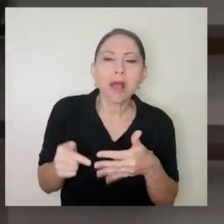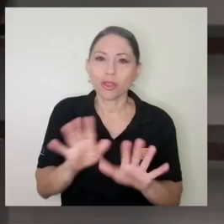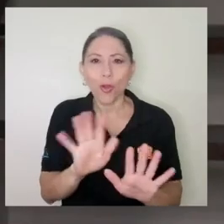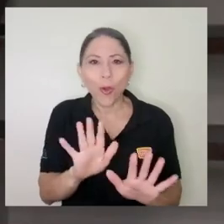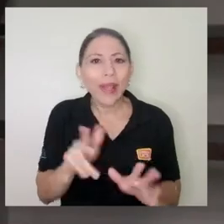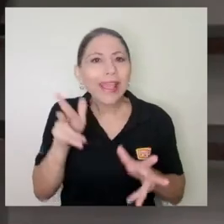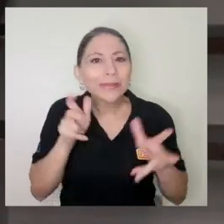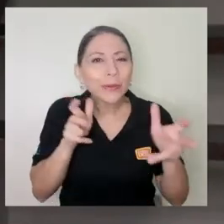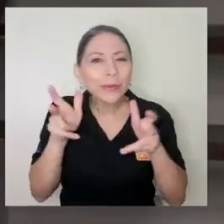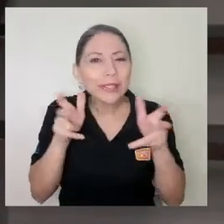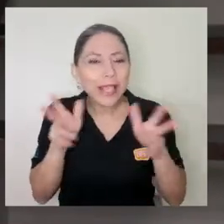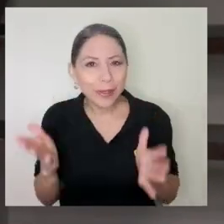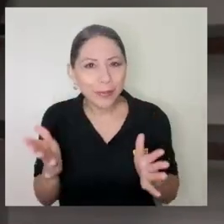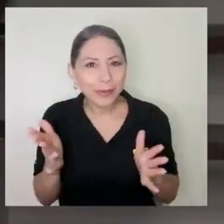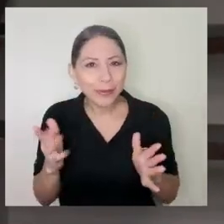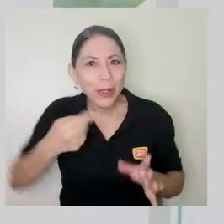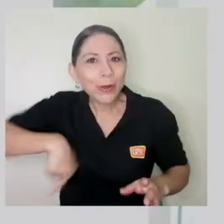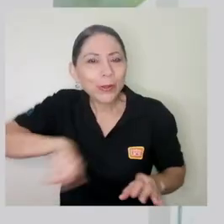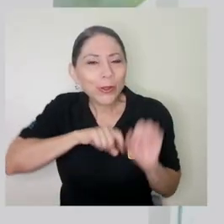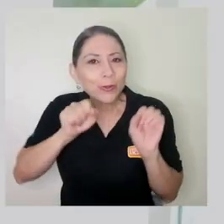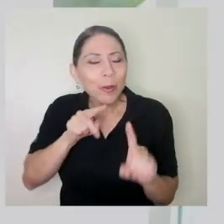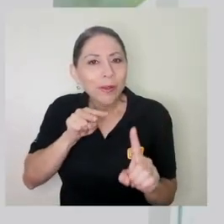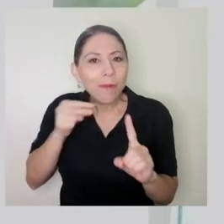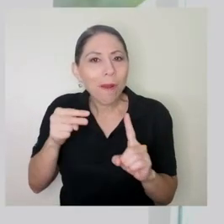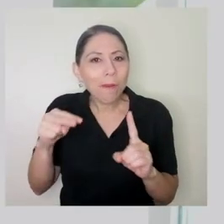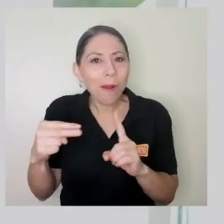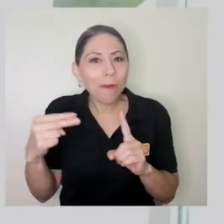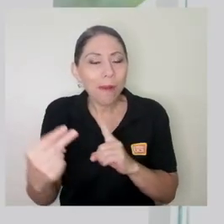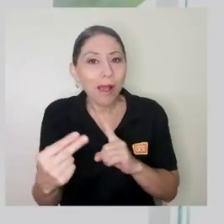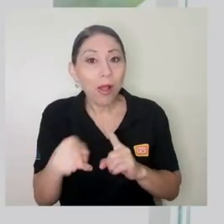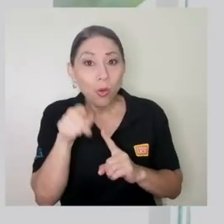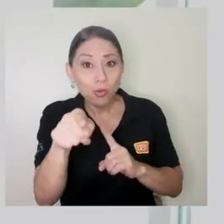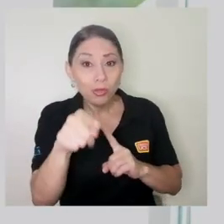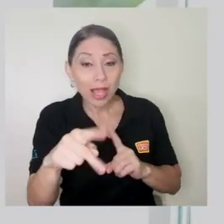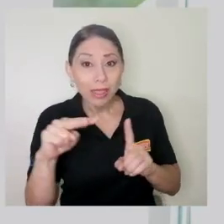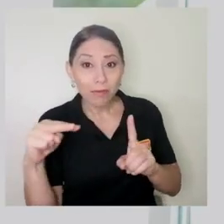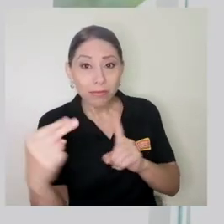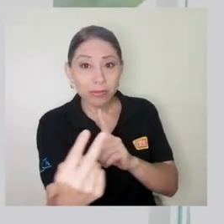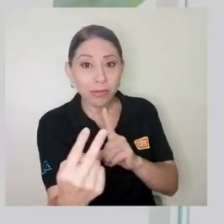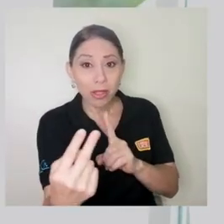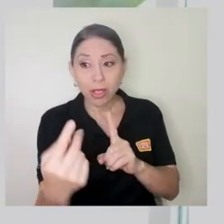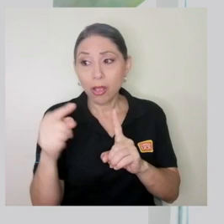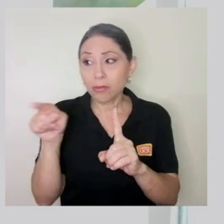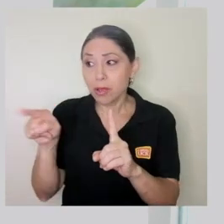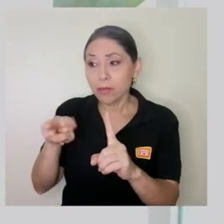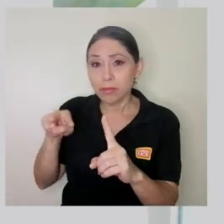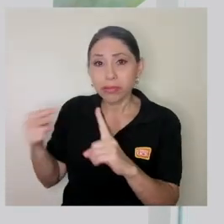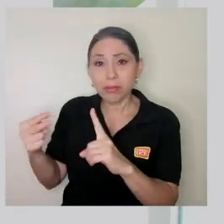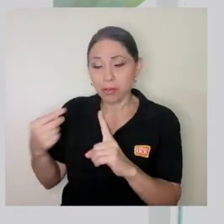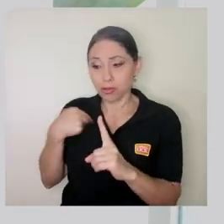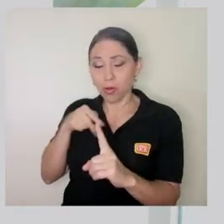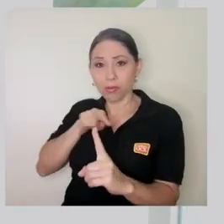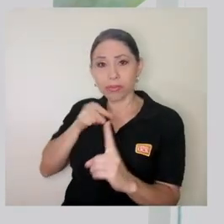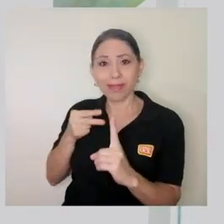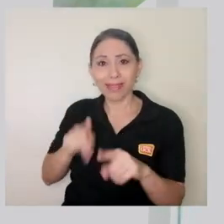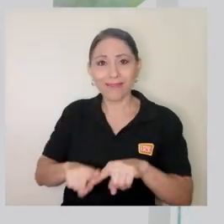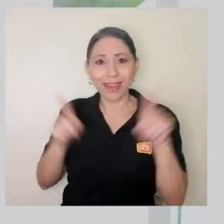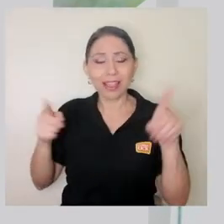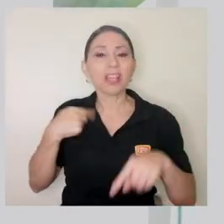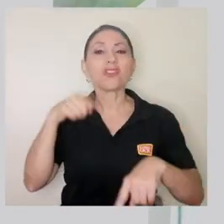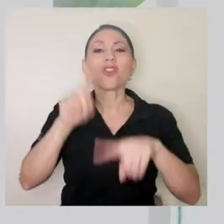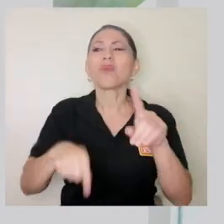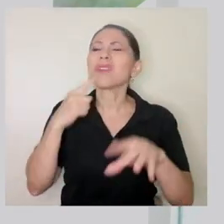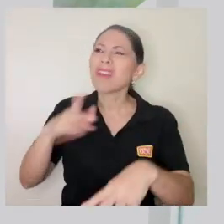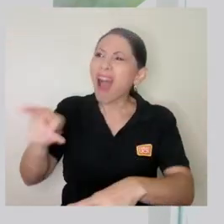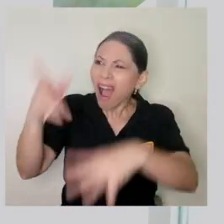la situación la percibimos de formas distintas no necesariamente la forma en como vos percibís la situación es como la percibe el otro yo no puedo simplemente juzgar